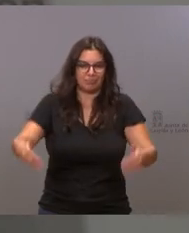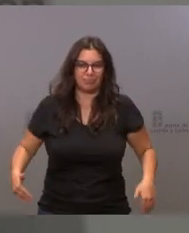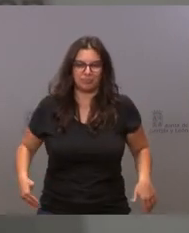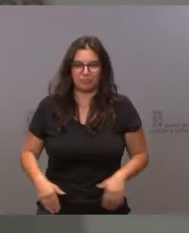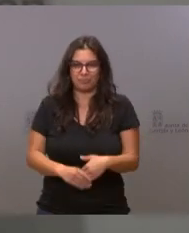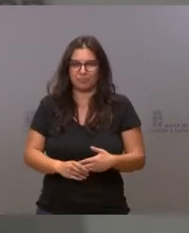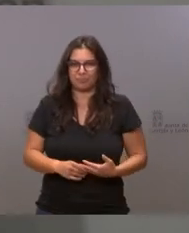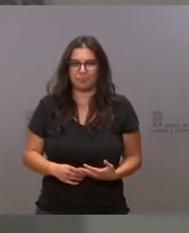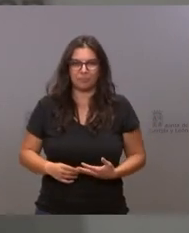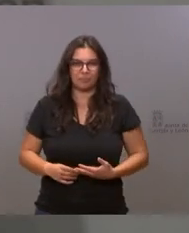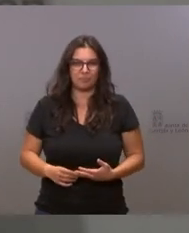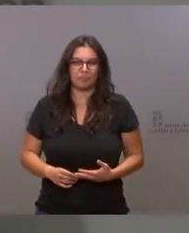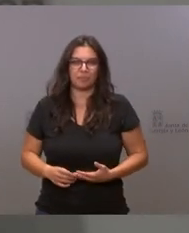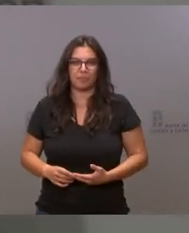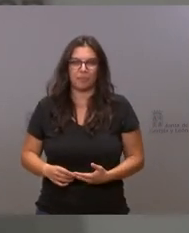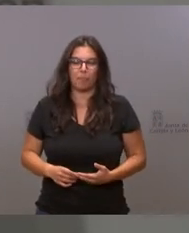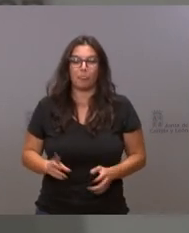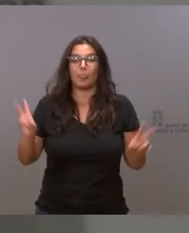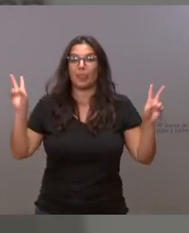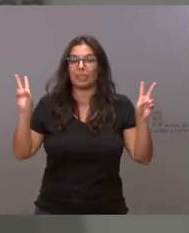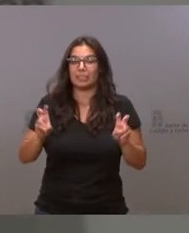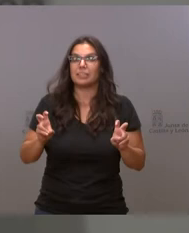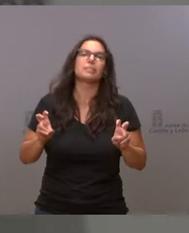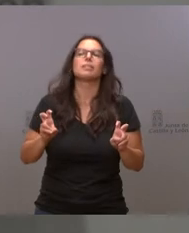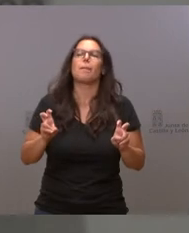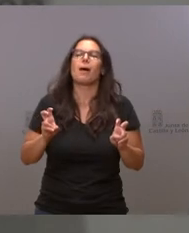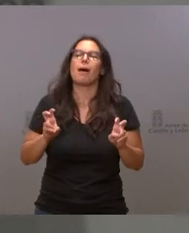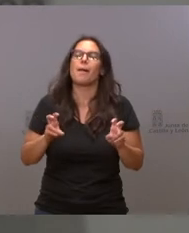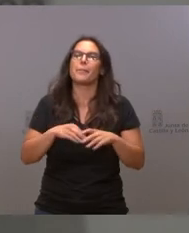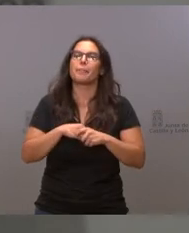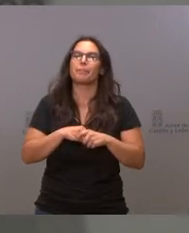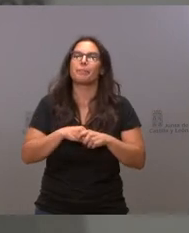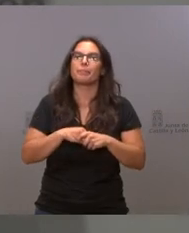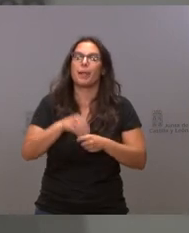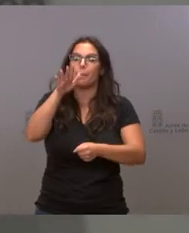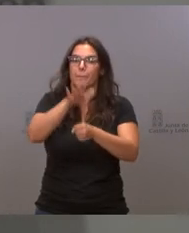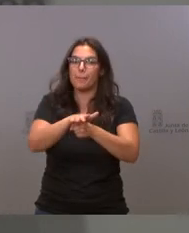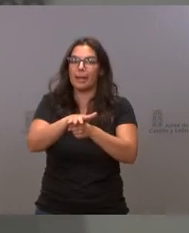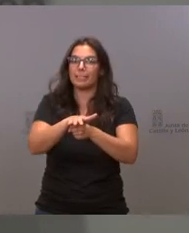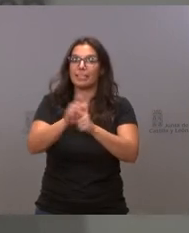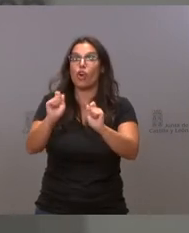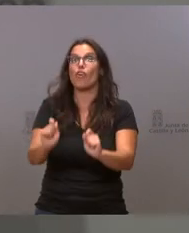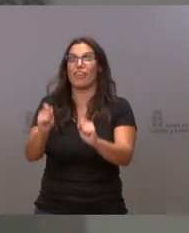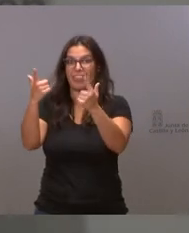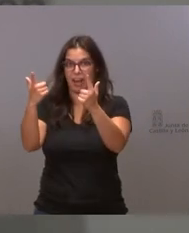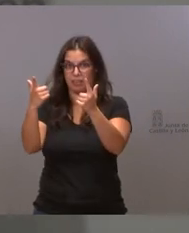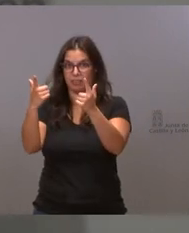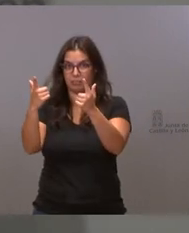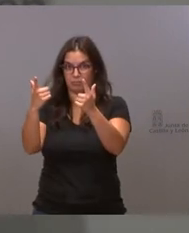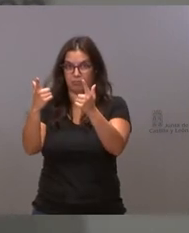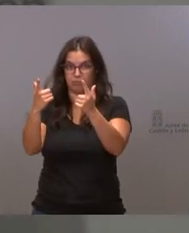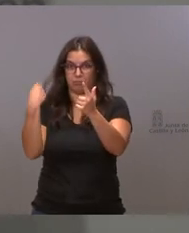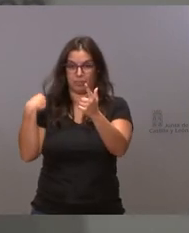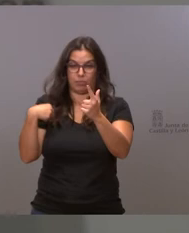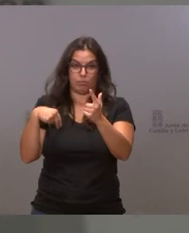Sobre qué supone esto el martes. Entra en vigor el martes y